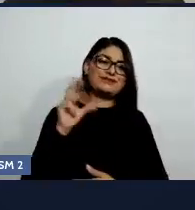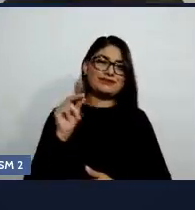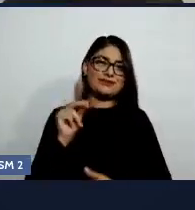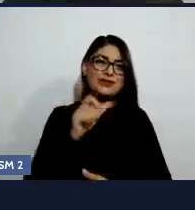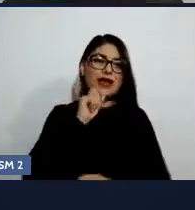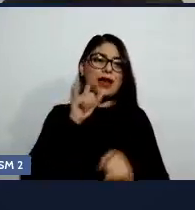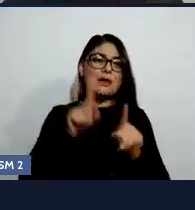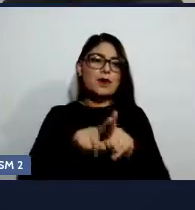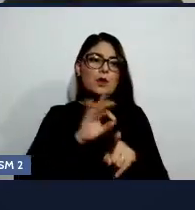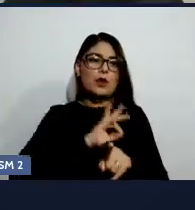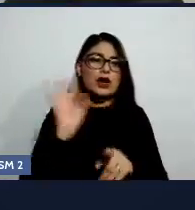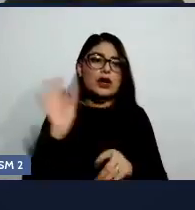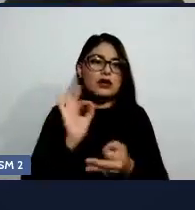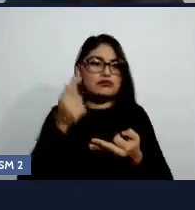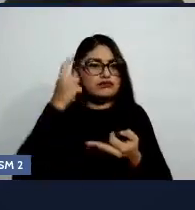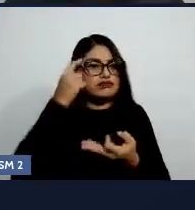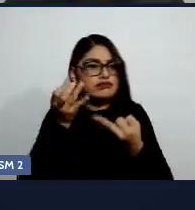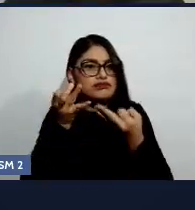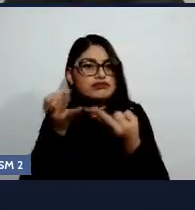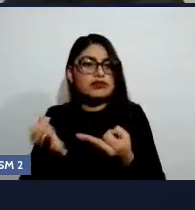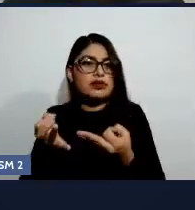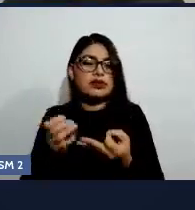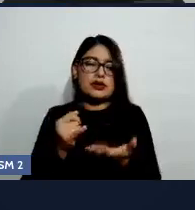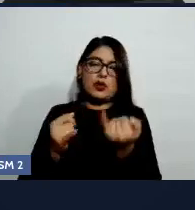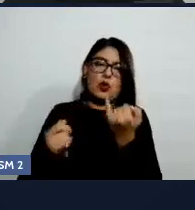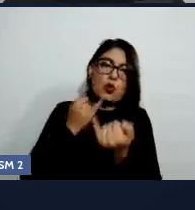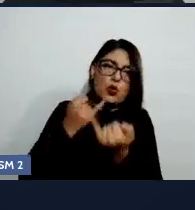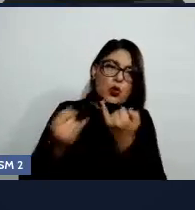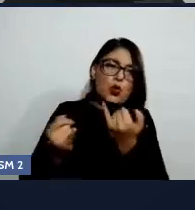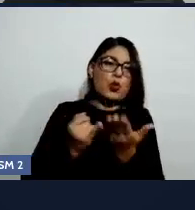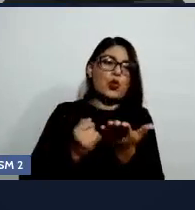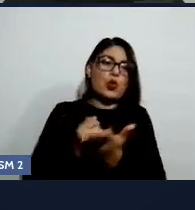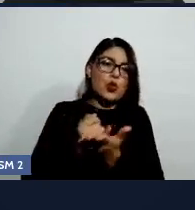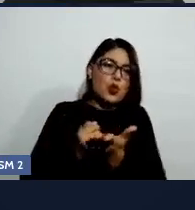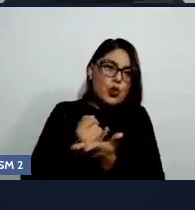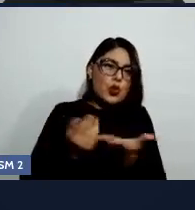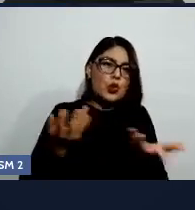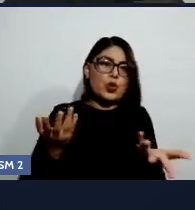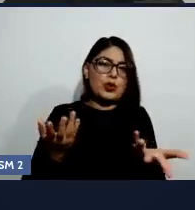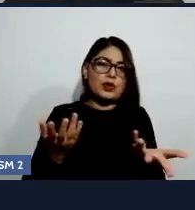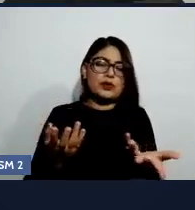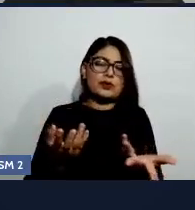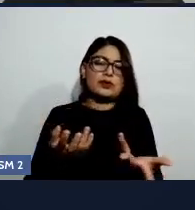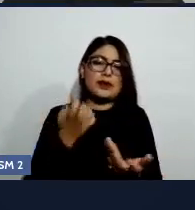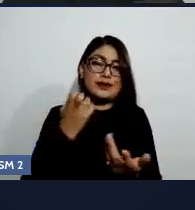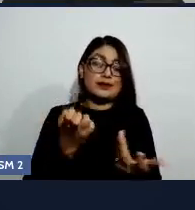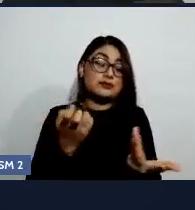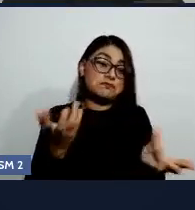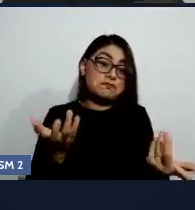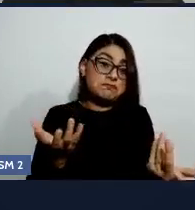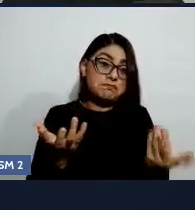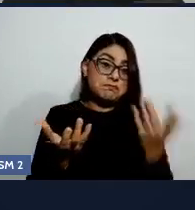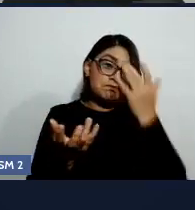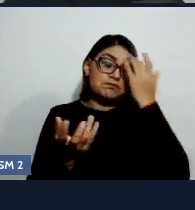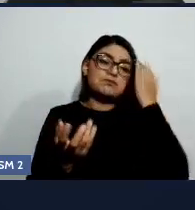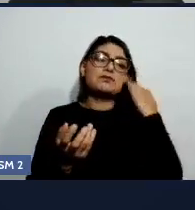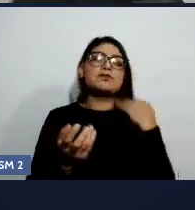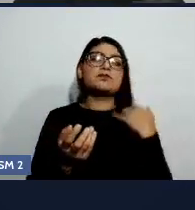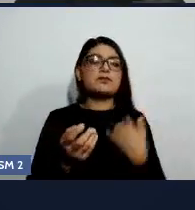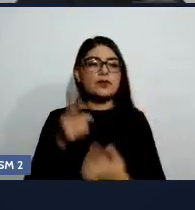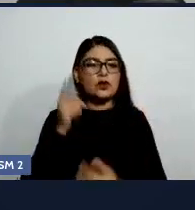al juego, a la religión, demás. Pero, bueno, esperemos que... Que